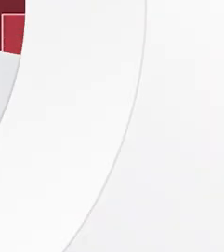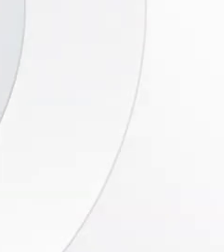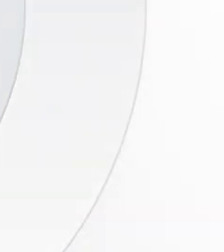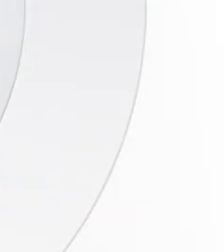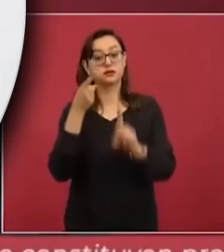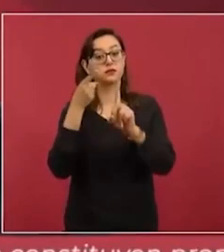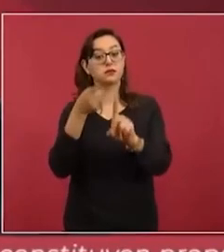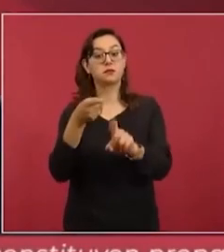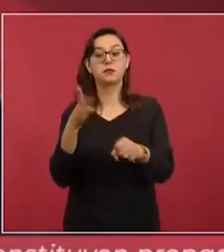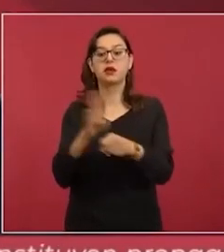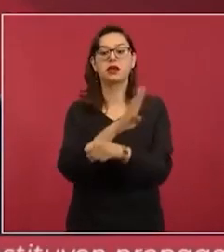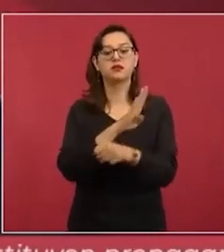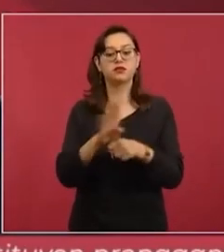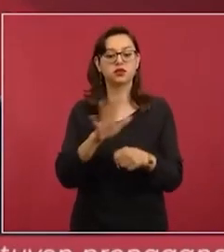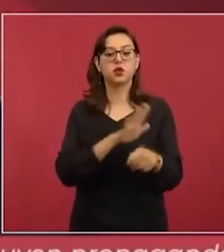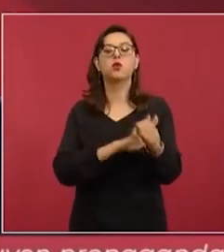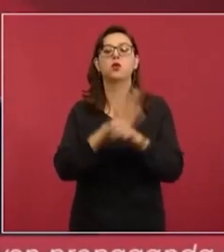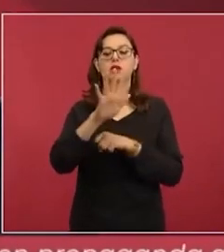El pueblo.